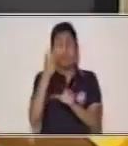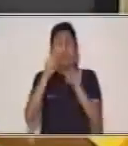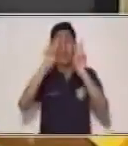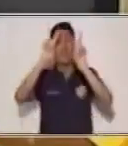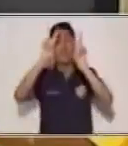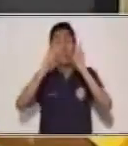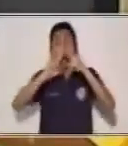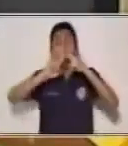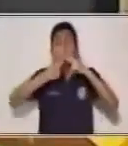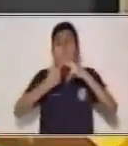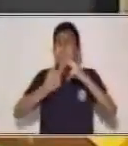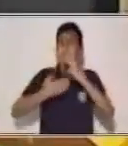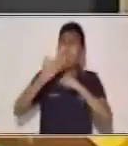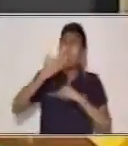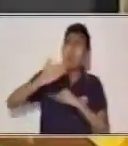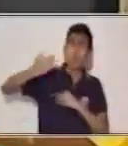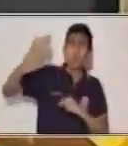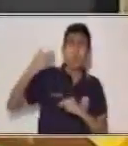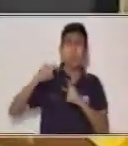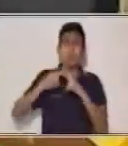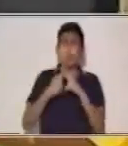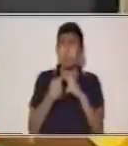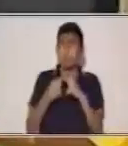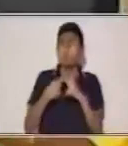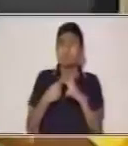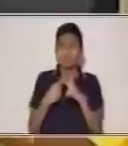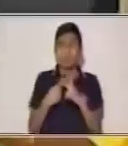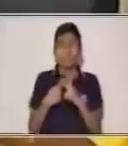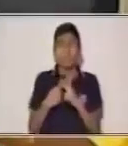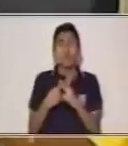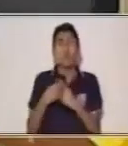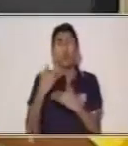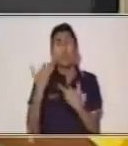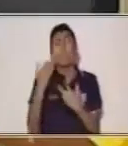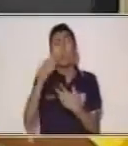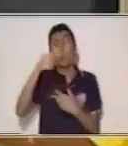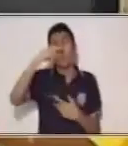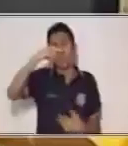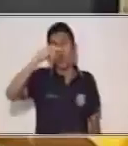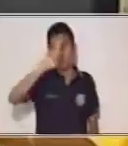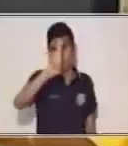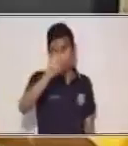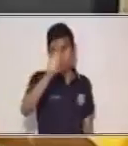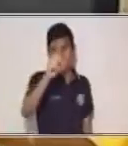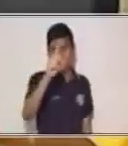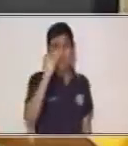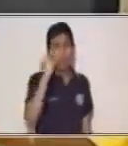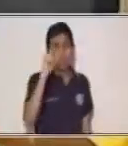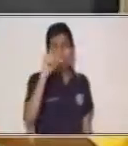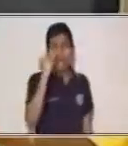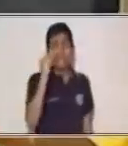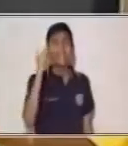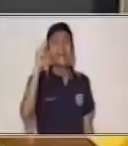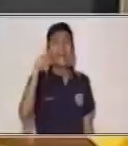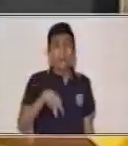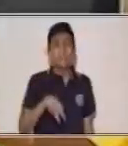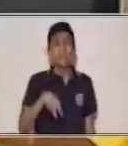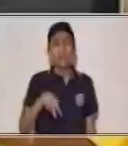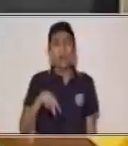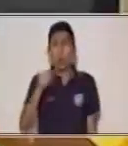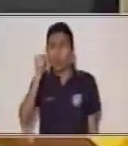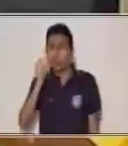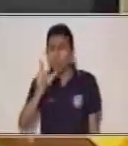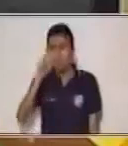orígenes del cuento han formado parte de una tradición oral, ¿sí? Es importante